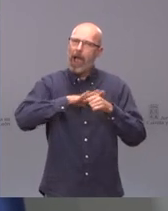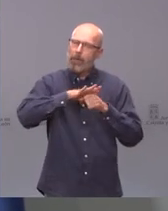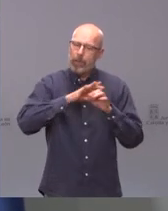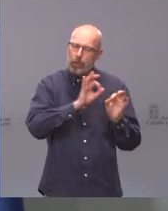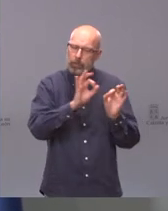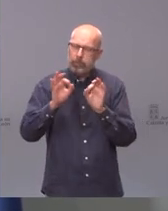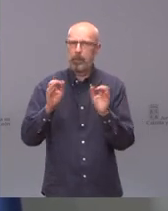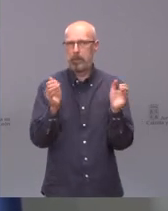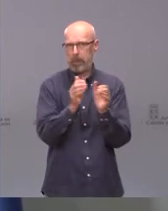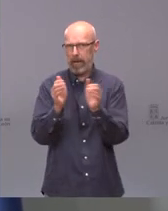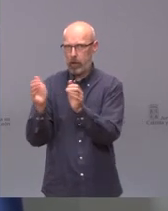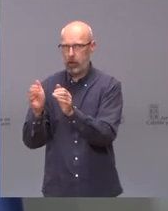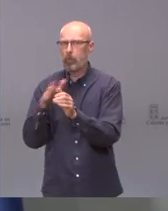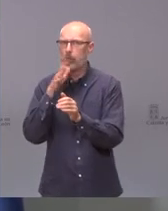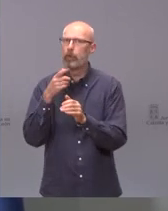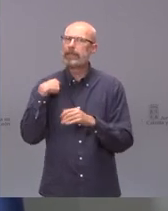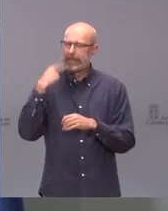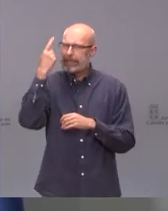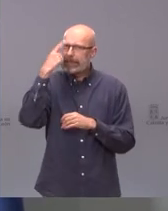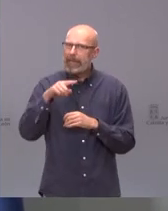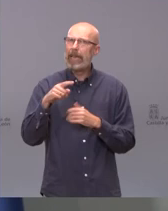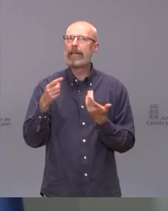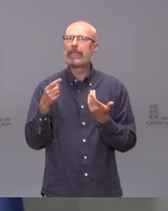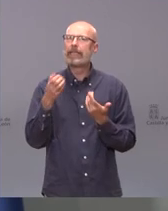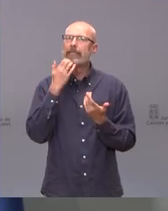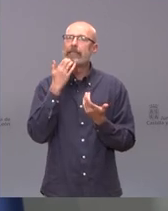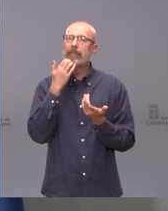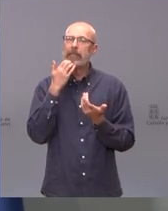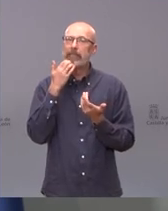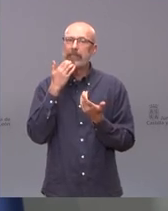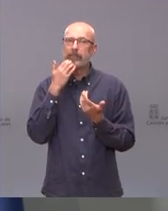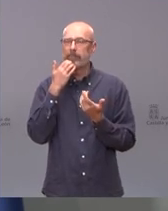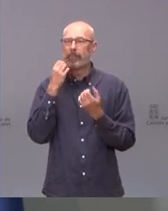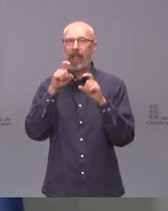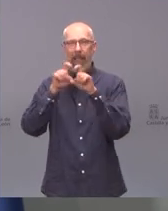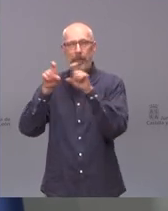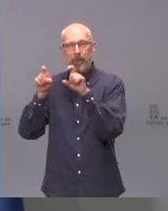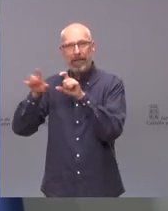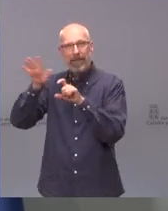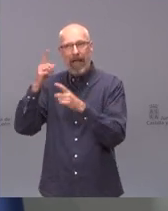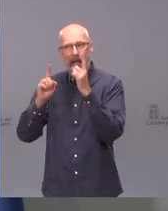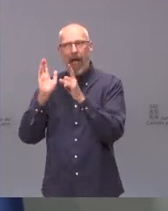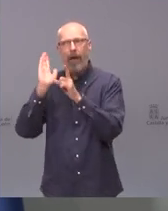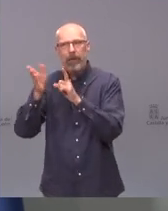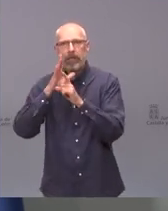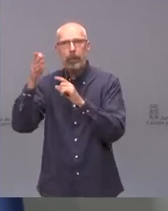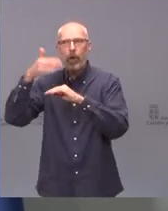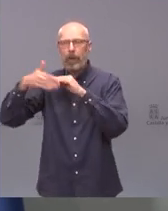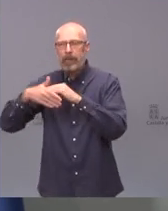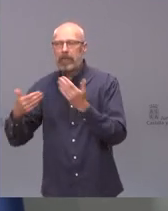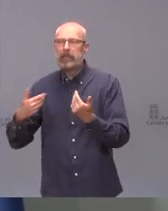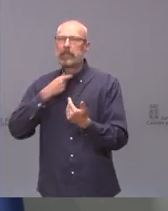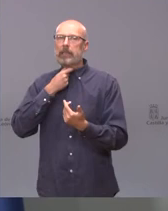del sufrimiento de los sectores que se ven afectados por las restricciones. Y por tanto nuestra